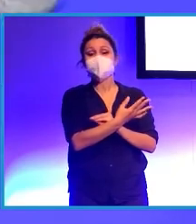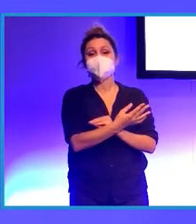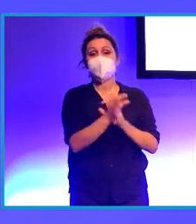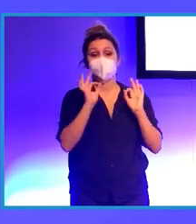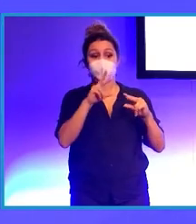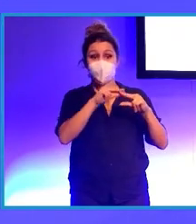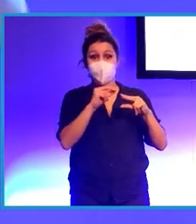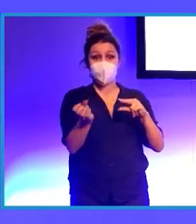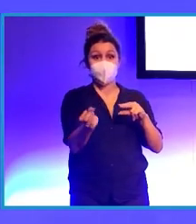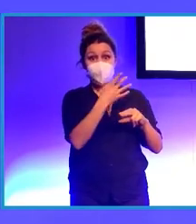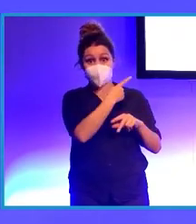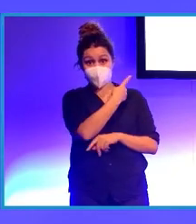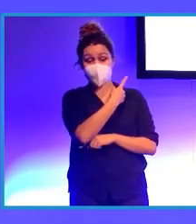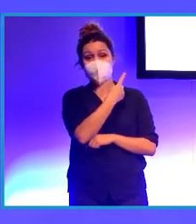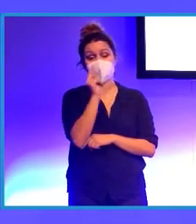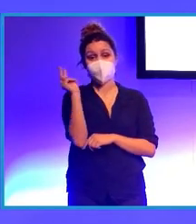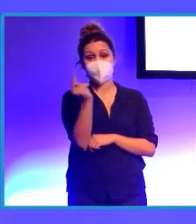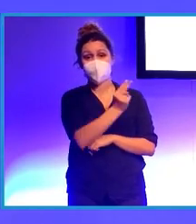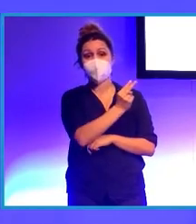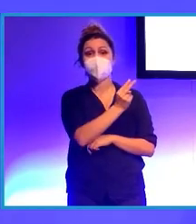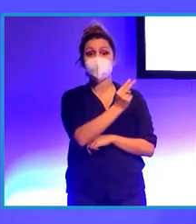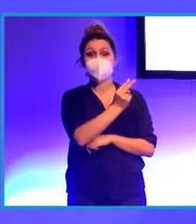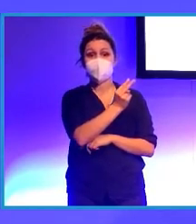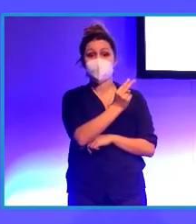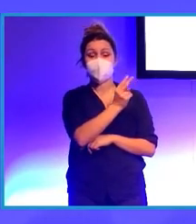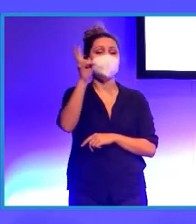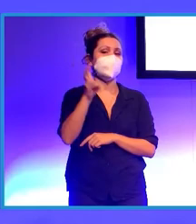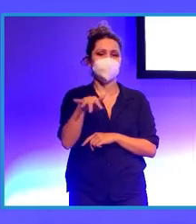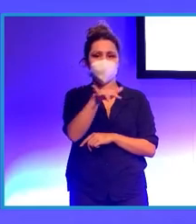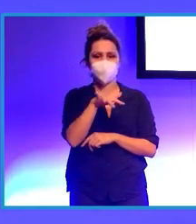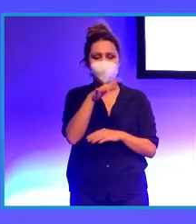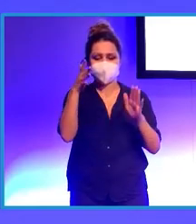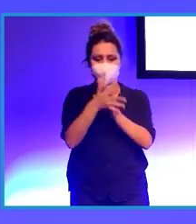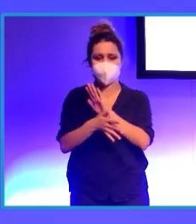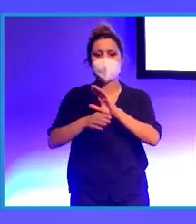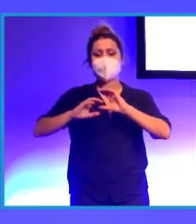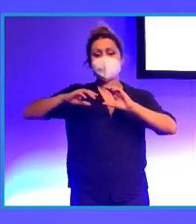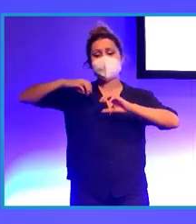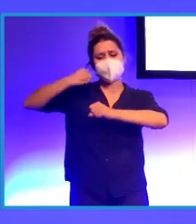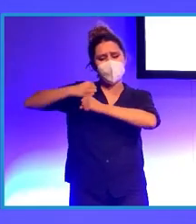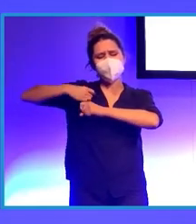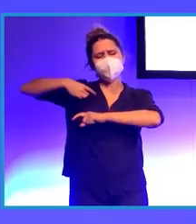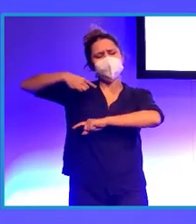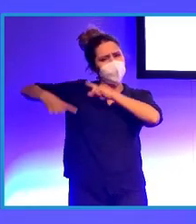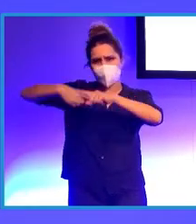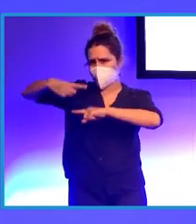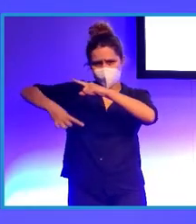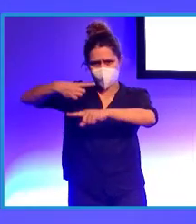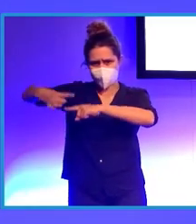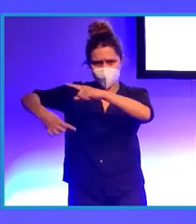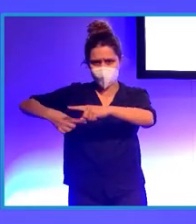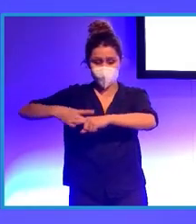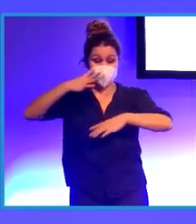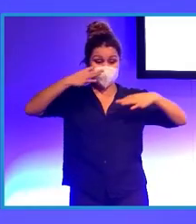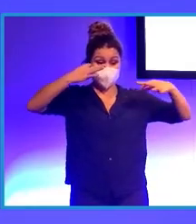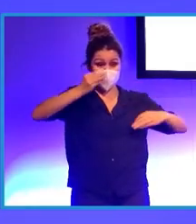de ver, o sea, es diario, esta realidad se hace en el día,